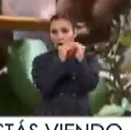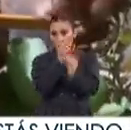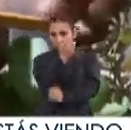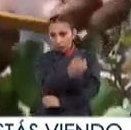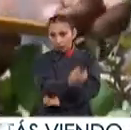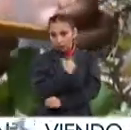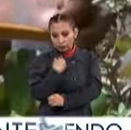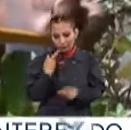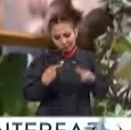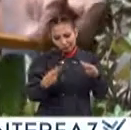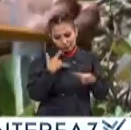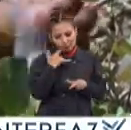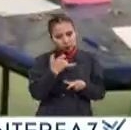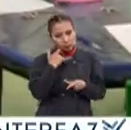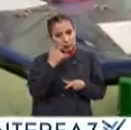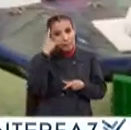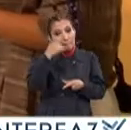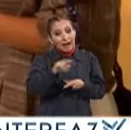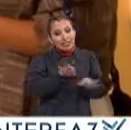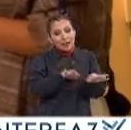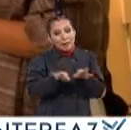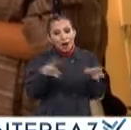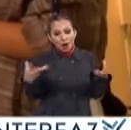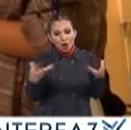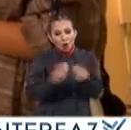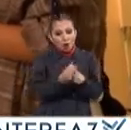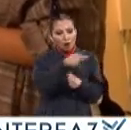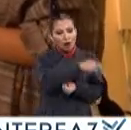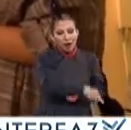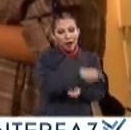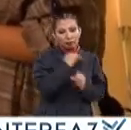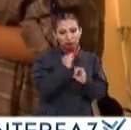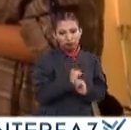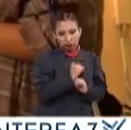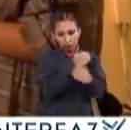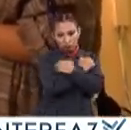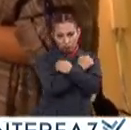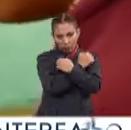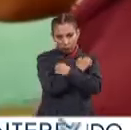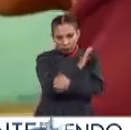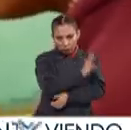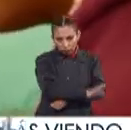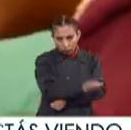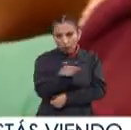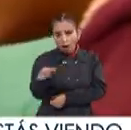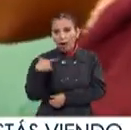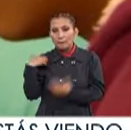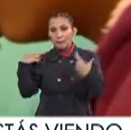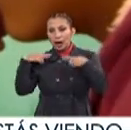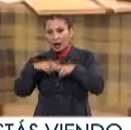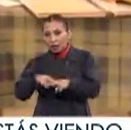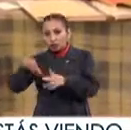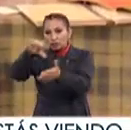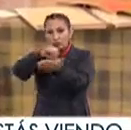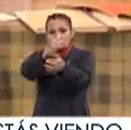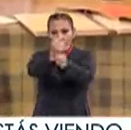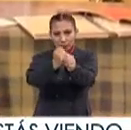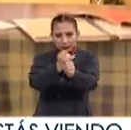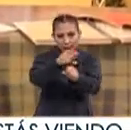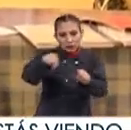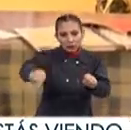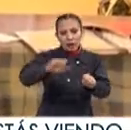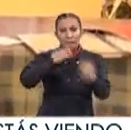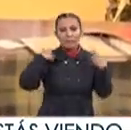ello se han emprendido esfuerzos A través de un trabajo colegiado Entre las autoridades educativas Académicos, centros de investigación